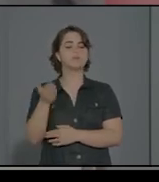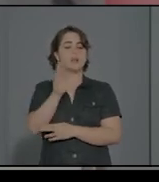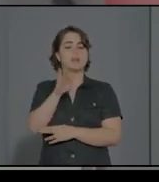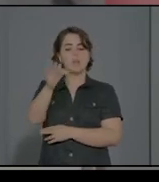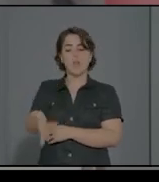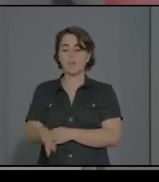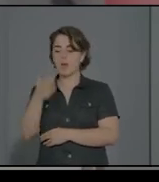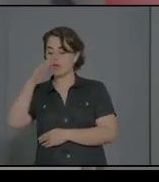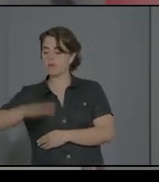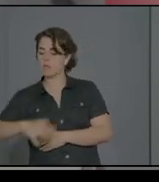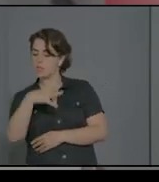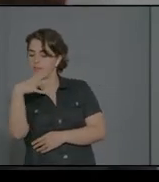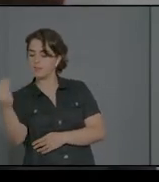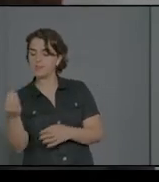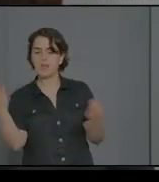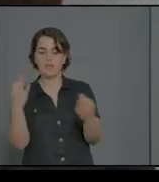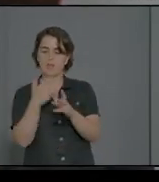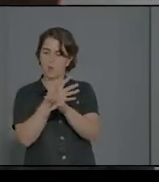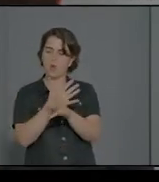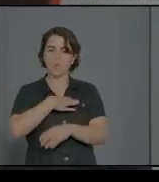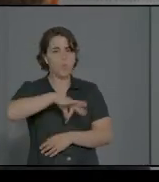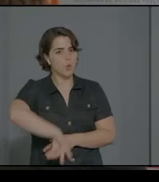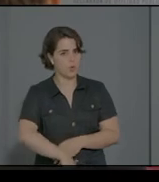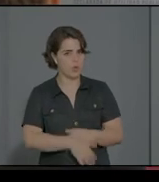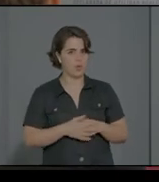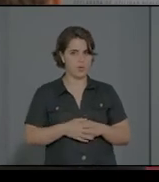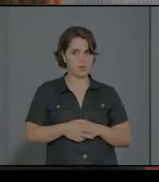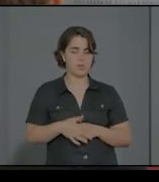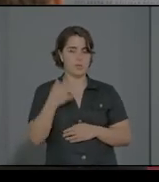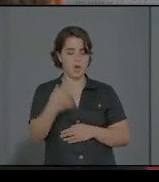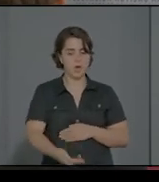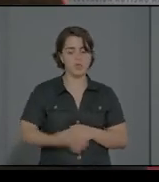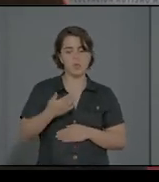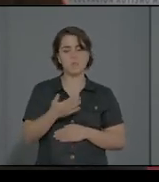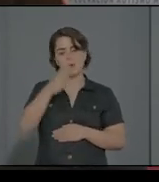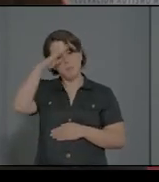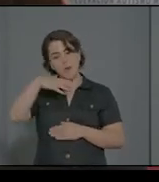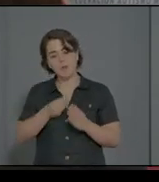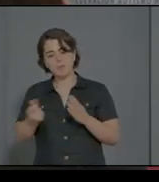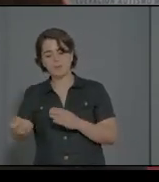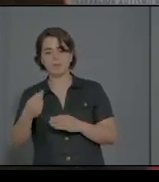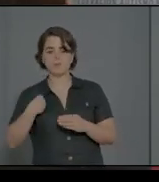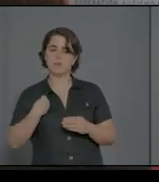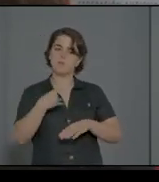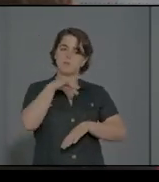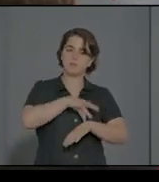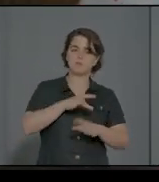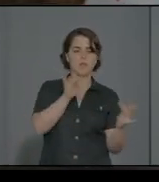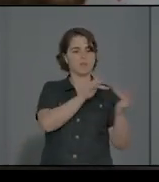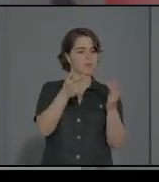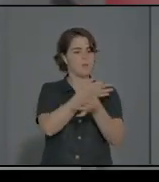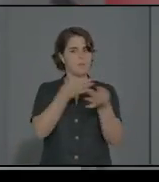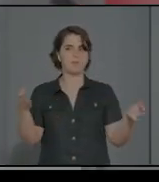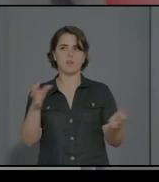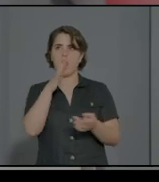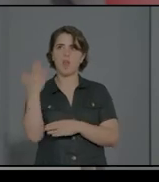y que el progenitor luego se marcha pensando que ha interactuado correctamente con el niño. Pues les voy a enseñar otro vídeo con la